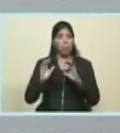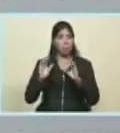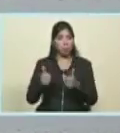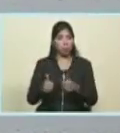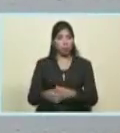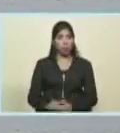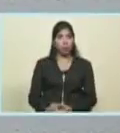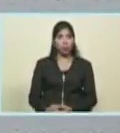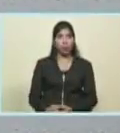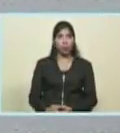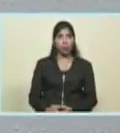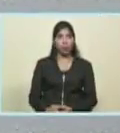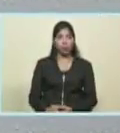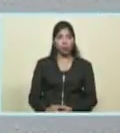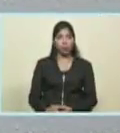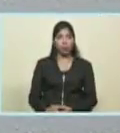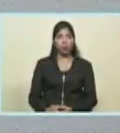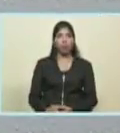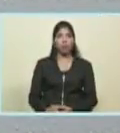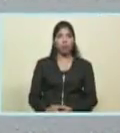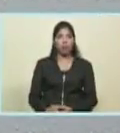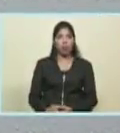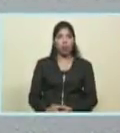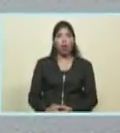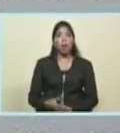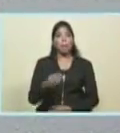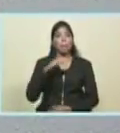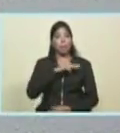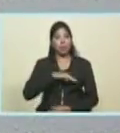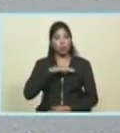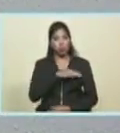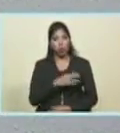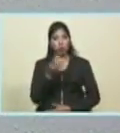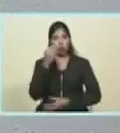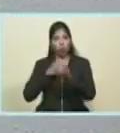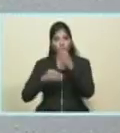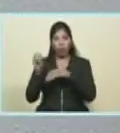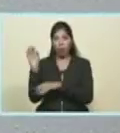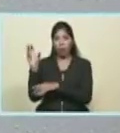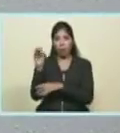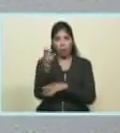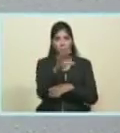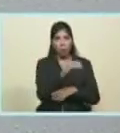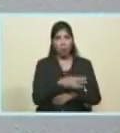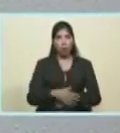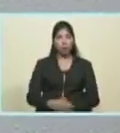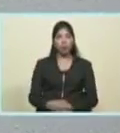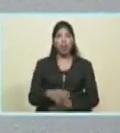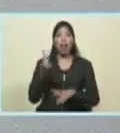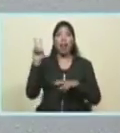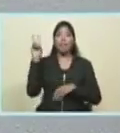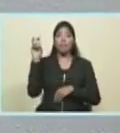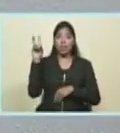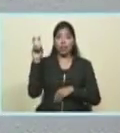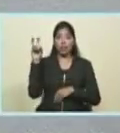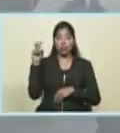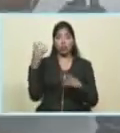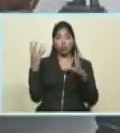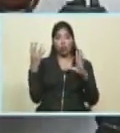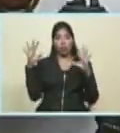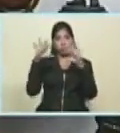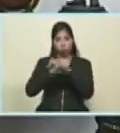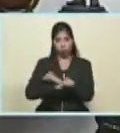inmediatamente, a través de la gran misión Abastecimiento Soberano. Partimos el viernes a las 9 de la noche